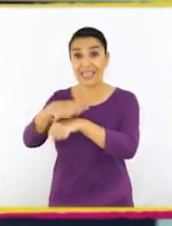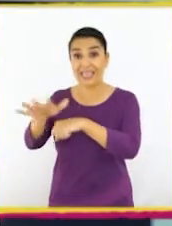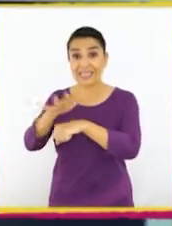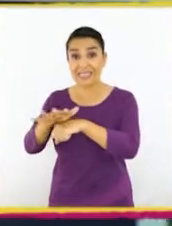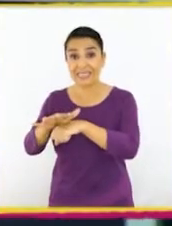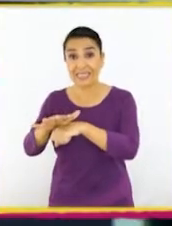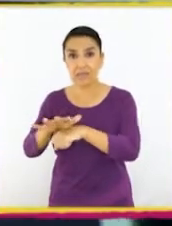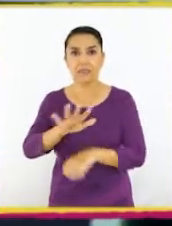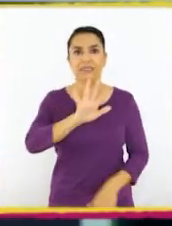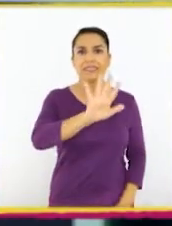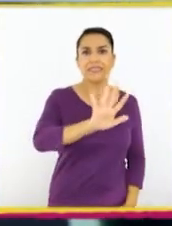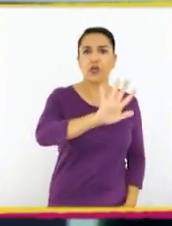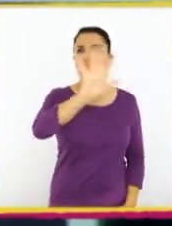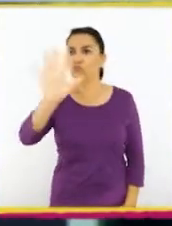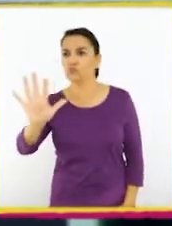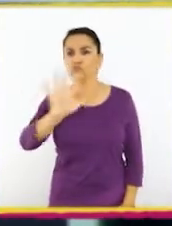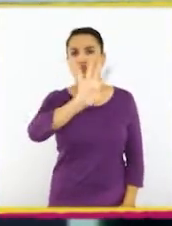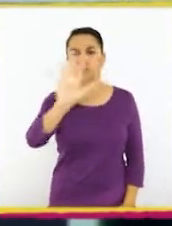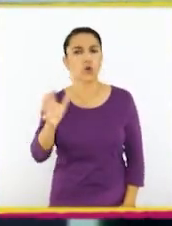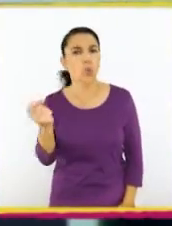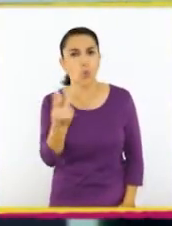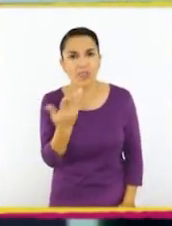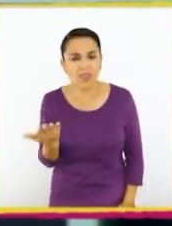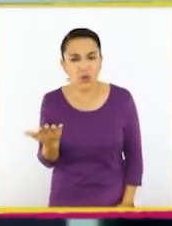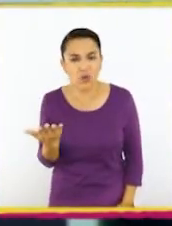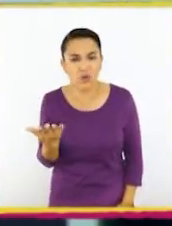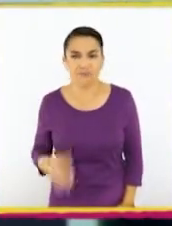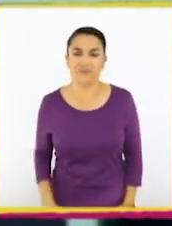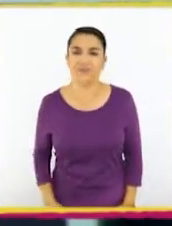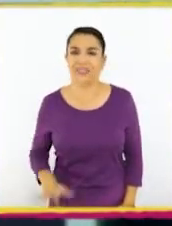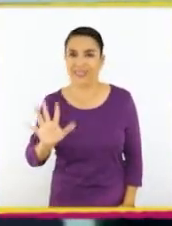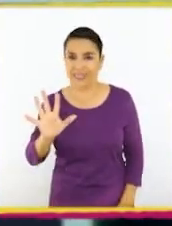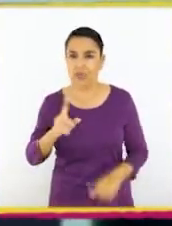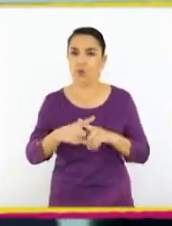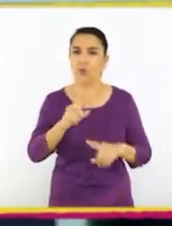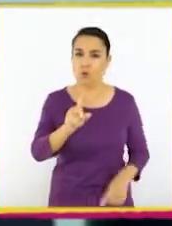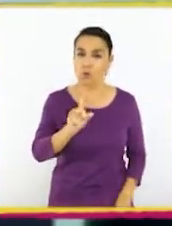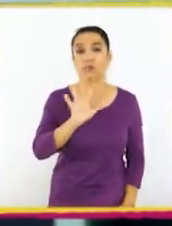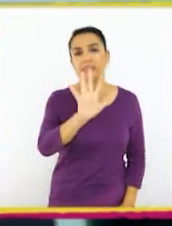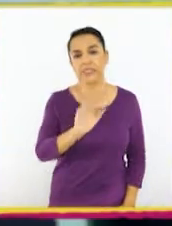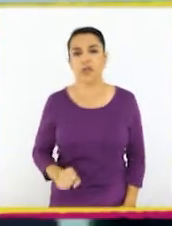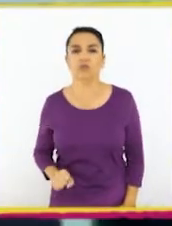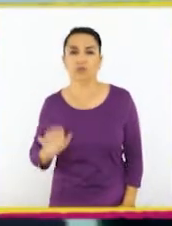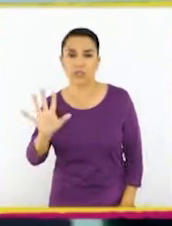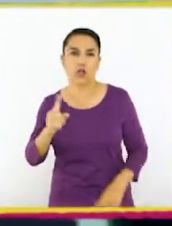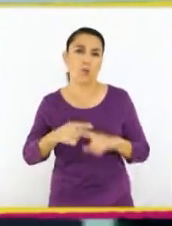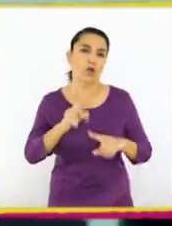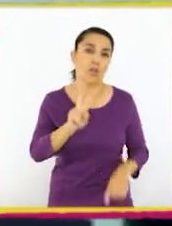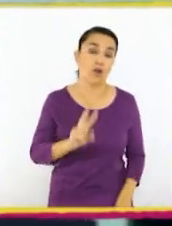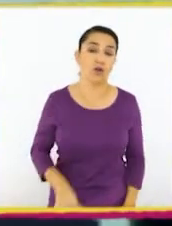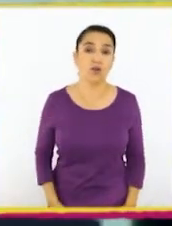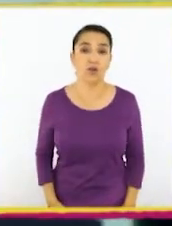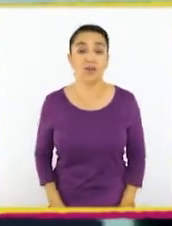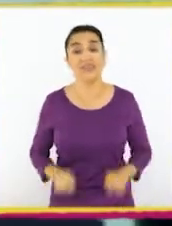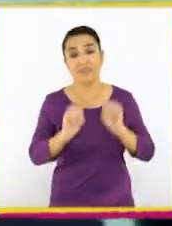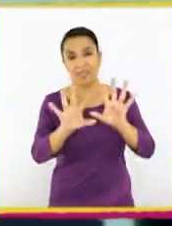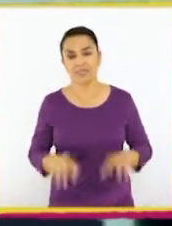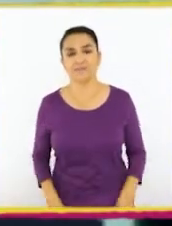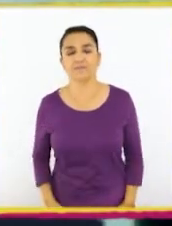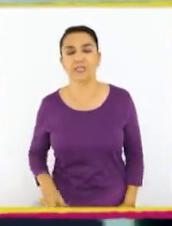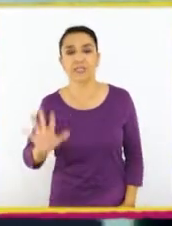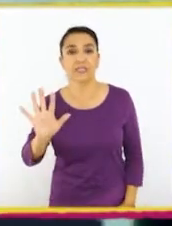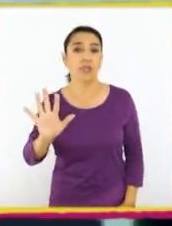entra el 5 en el 15? ¡Veamos! 5 por 1, 5. 5 por 2, 10.